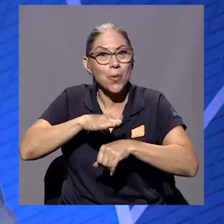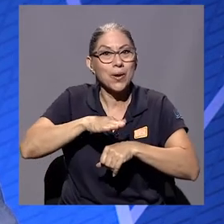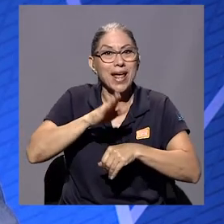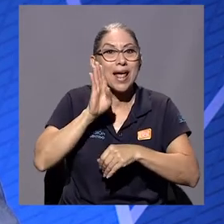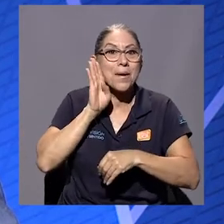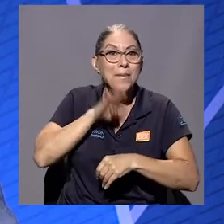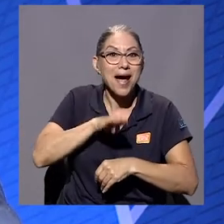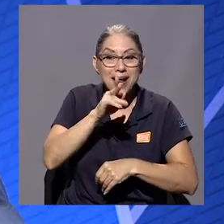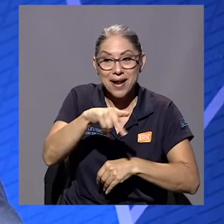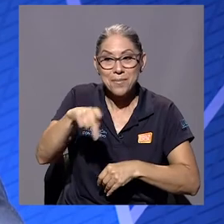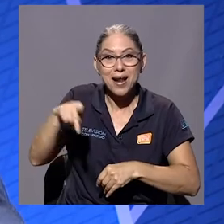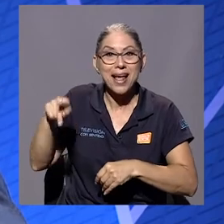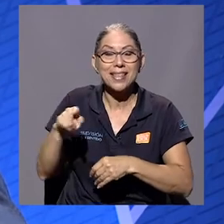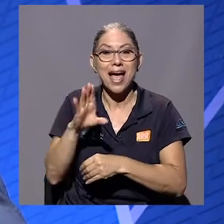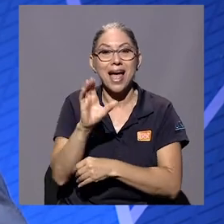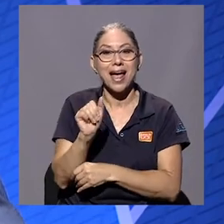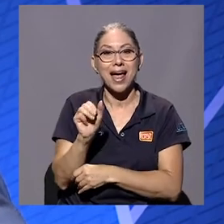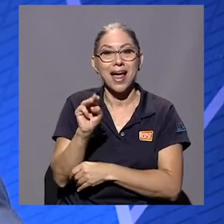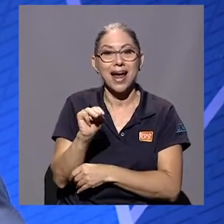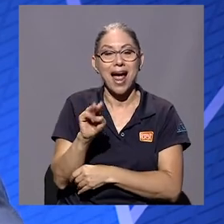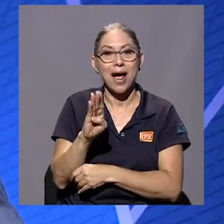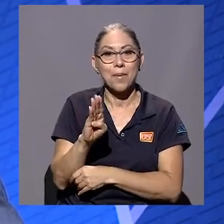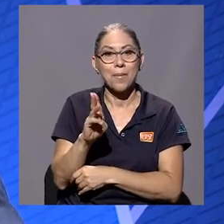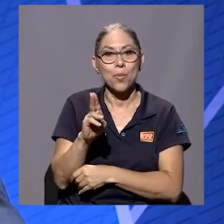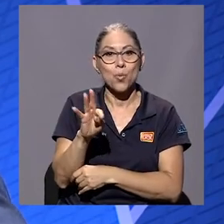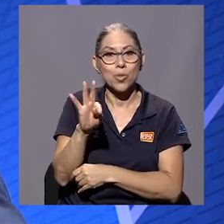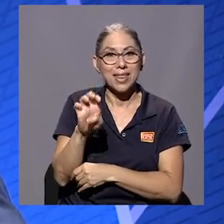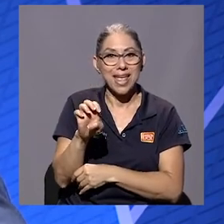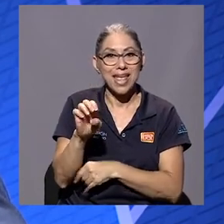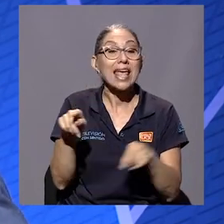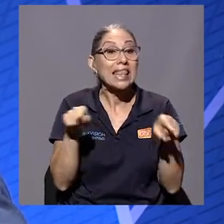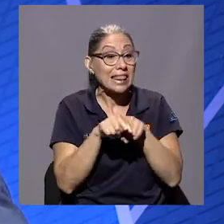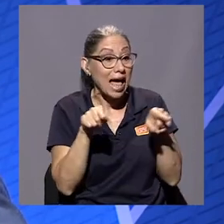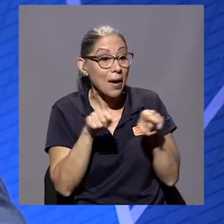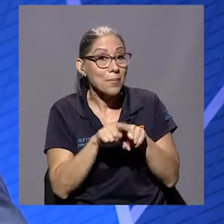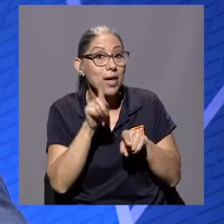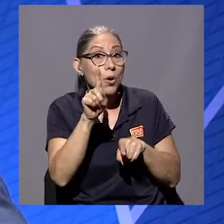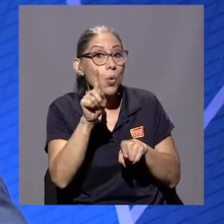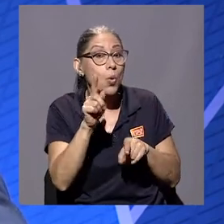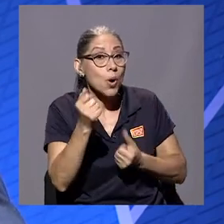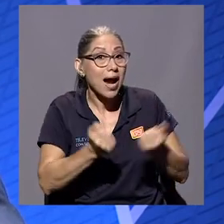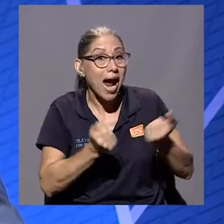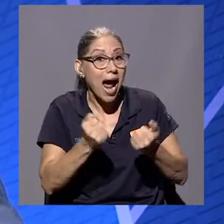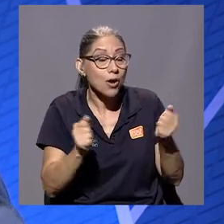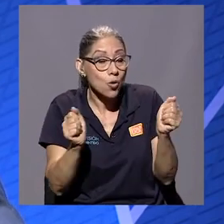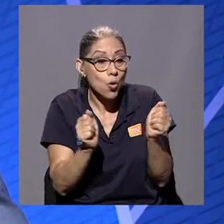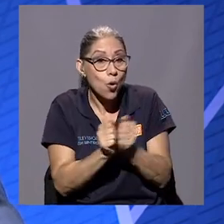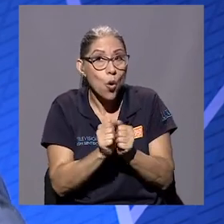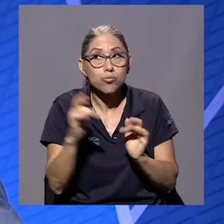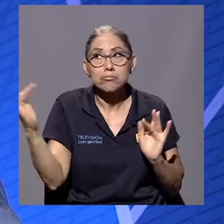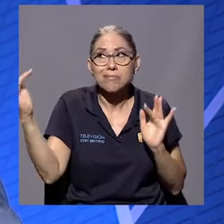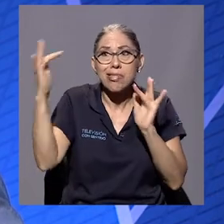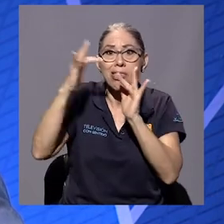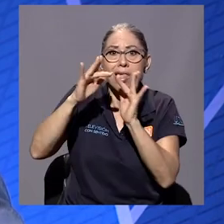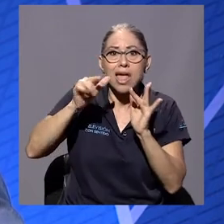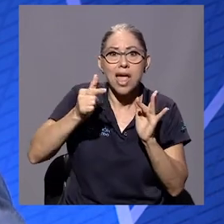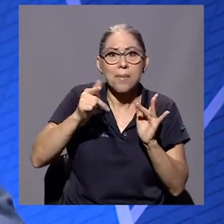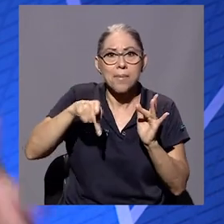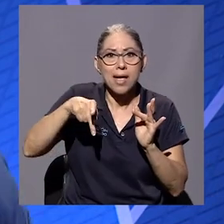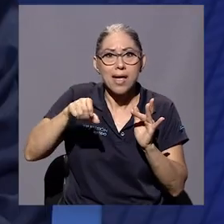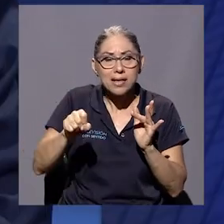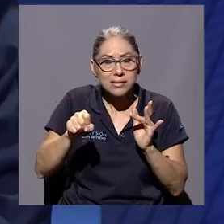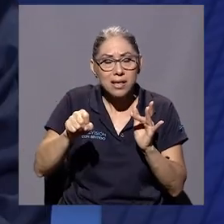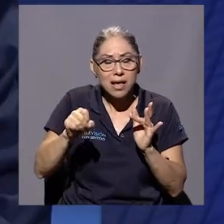también, por ejemplo, como había un carro que tenía un sistema de Global Position System, un GPS, ¿verdad?